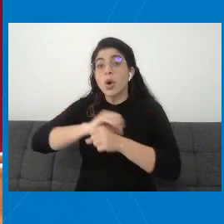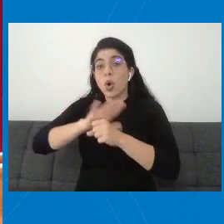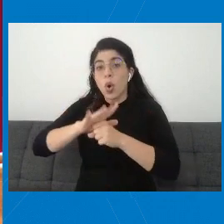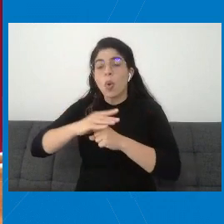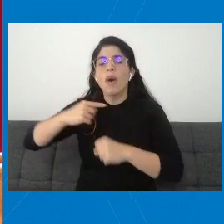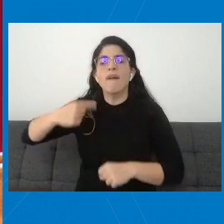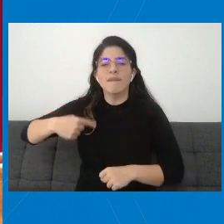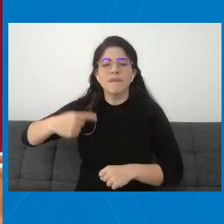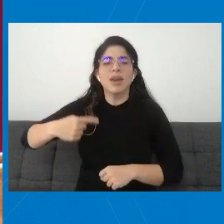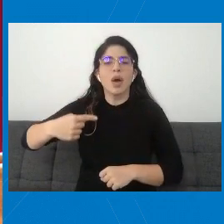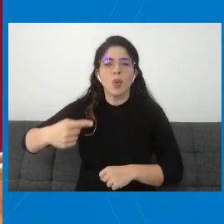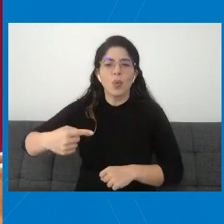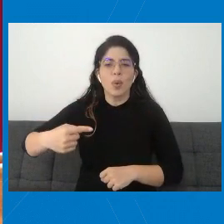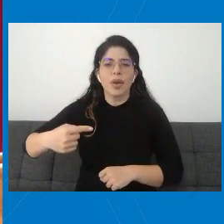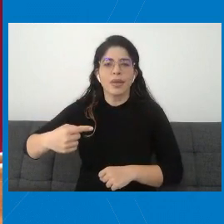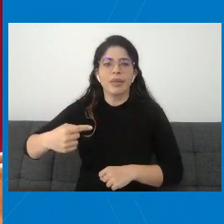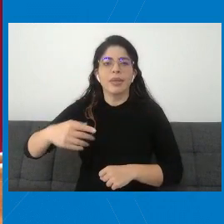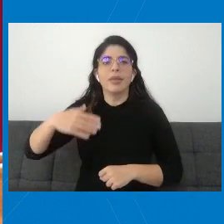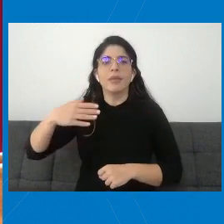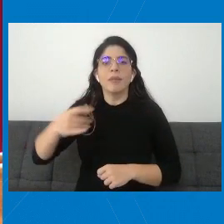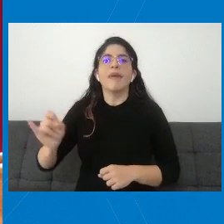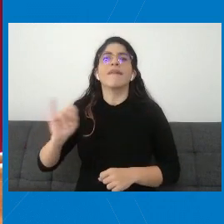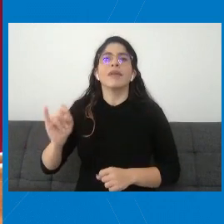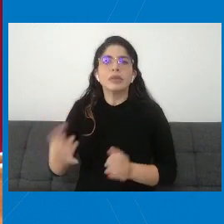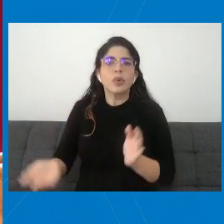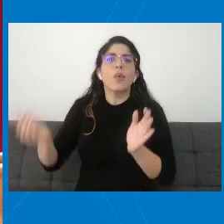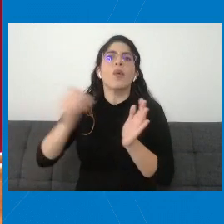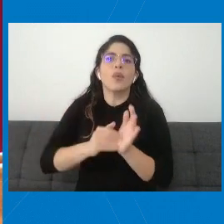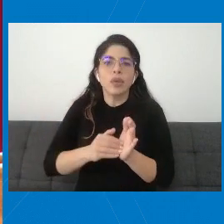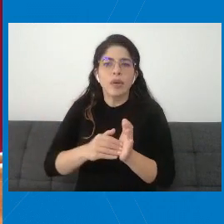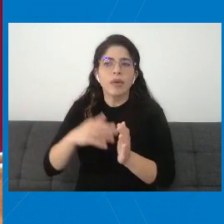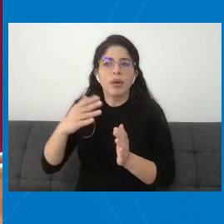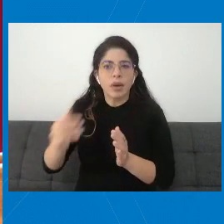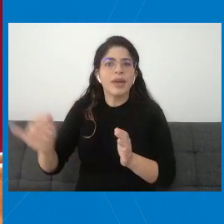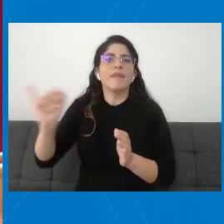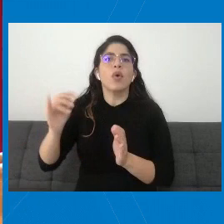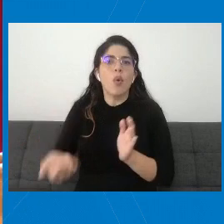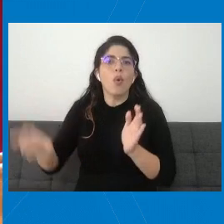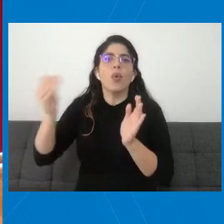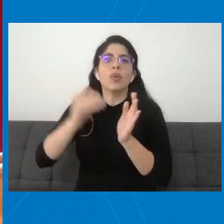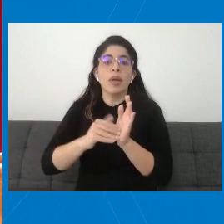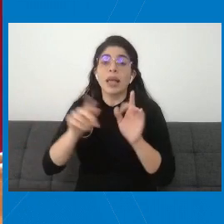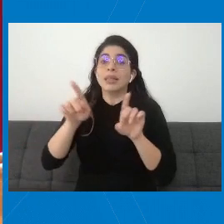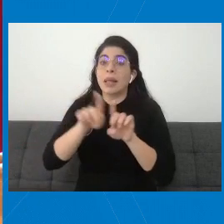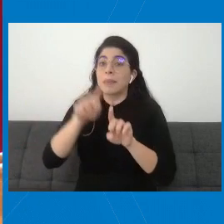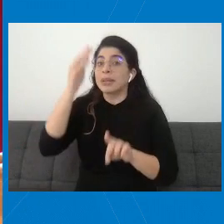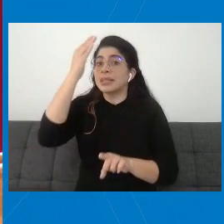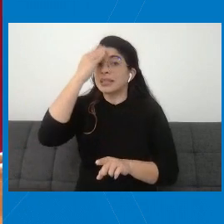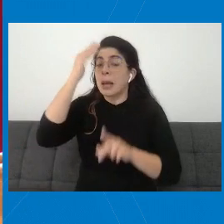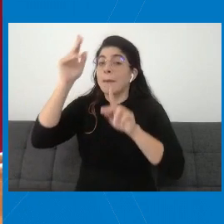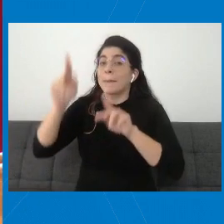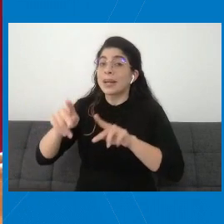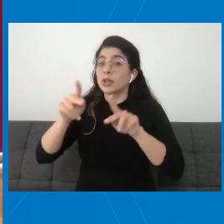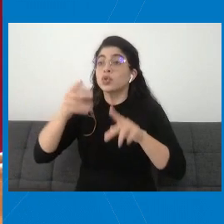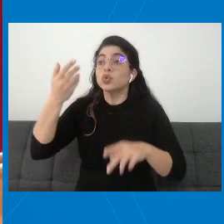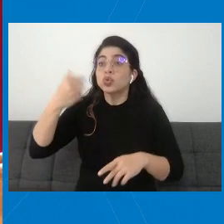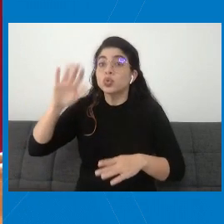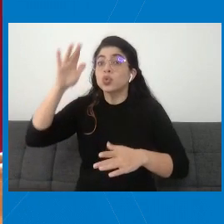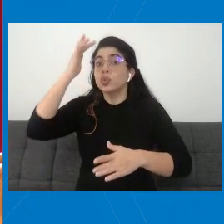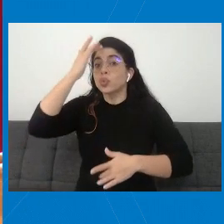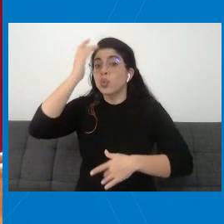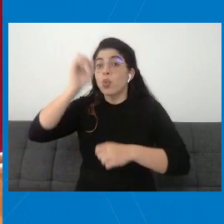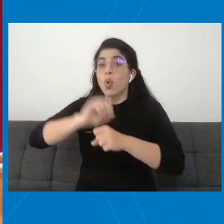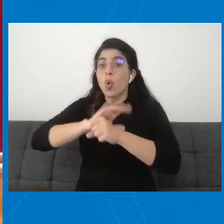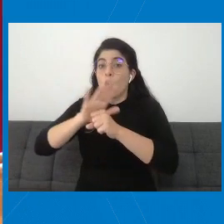que tengan reinfecciones, ¿verdad?, y también sabemos que las personas que han tenido COVID, a diferencia